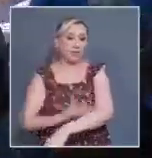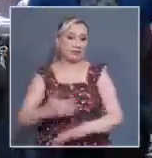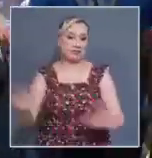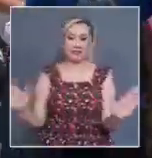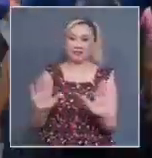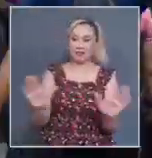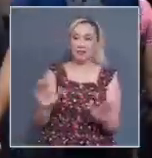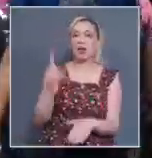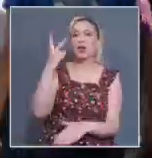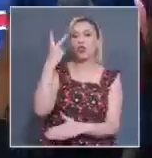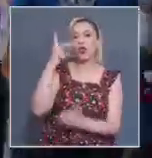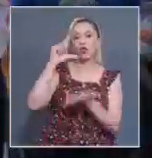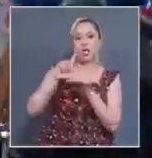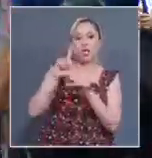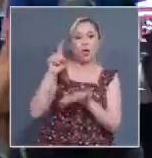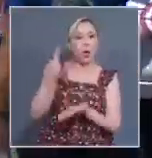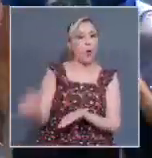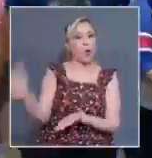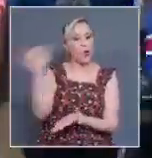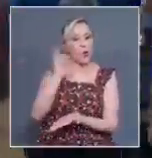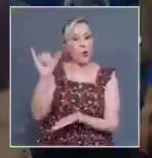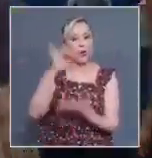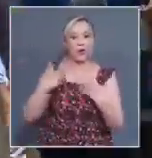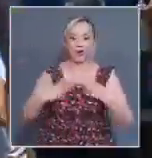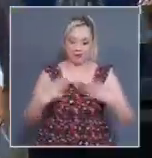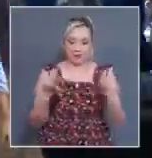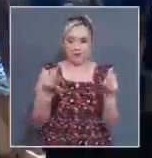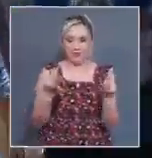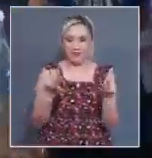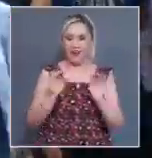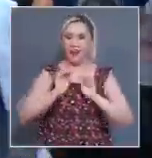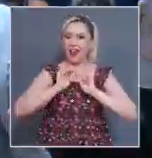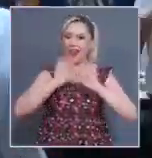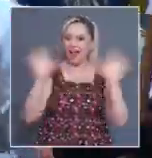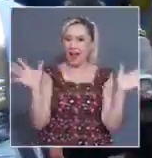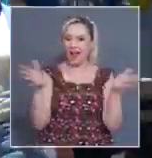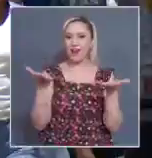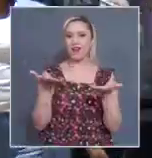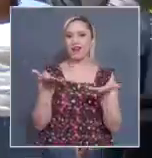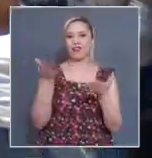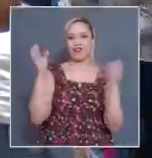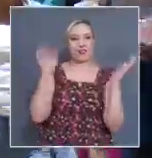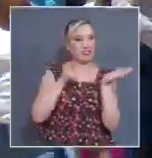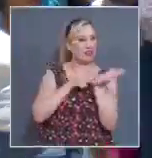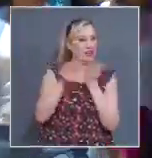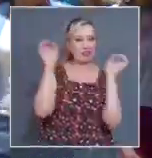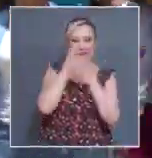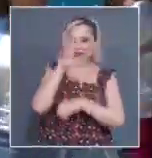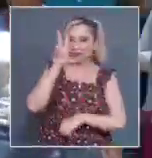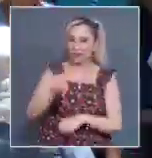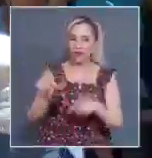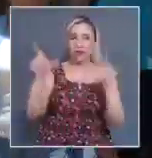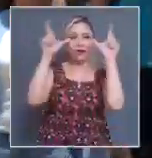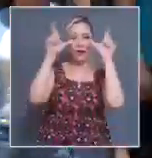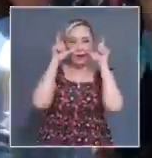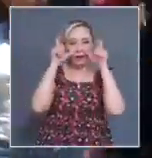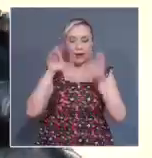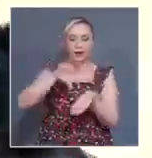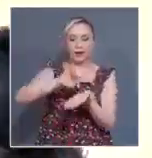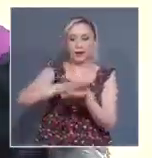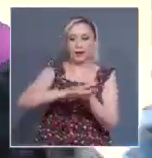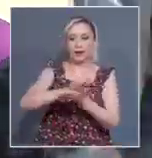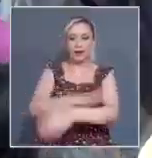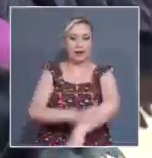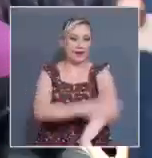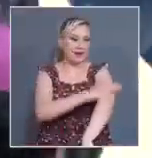usar ropa ligera y de colores claros, gorras, sombreros y lentes de sol, protector solar y no olvidarse de proteger a las mascotas.